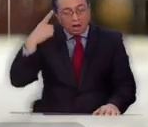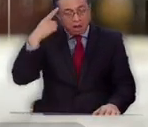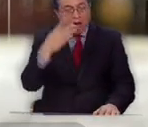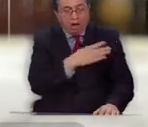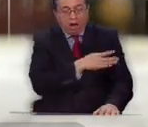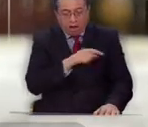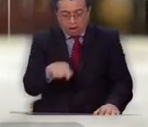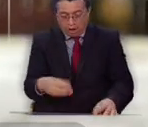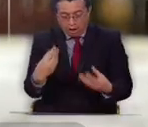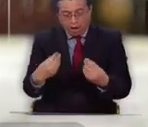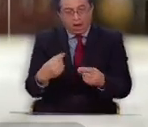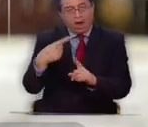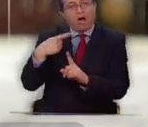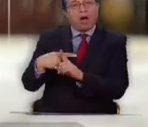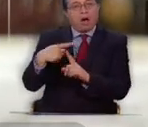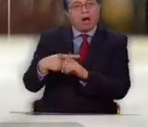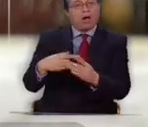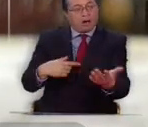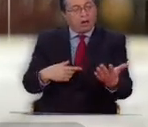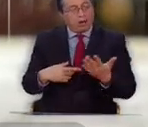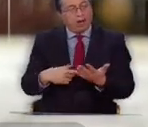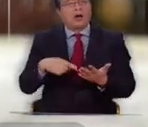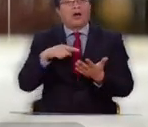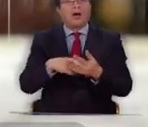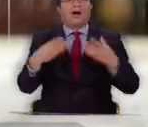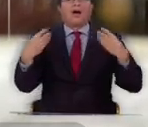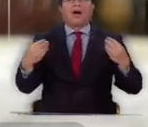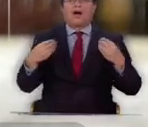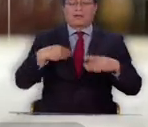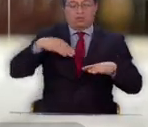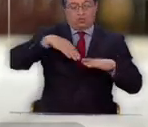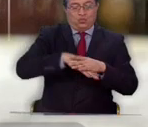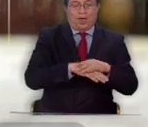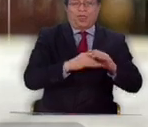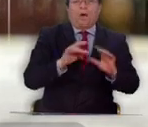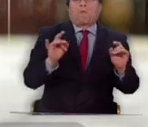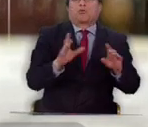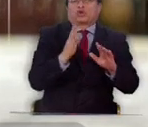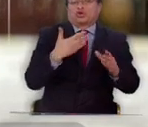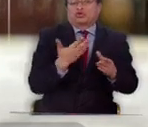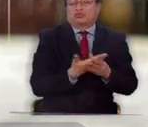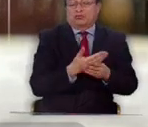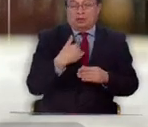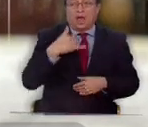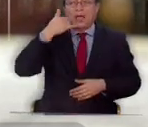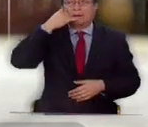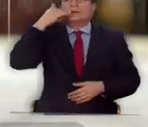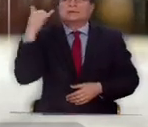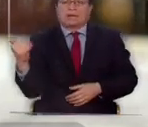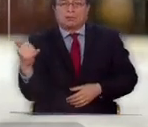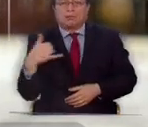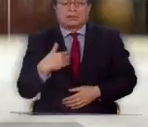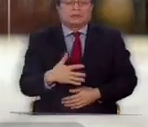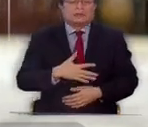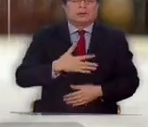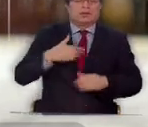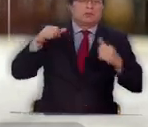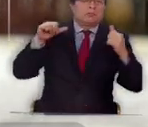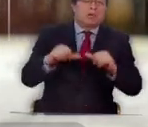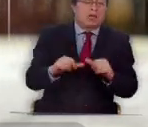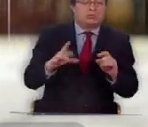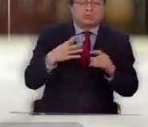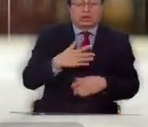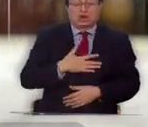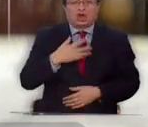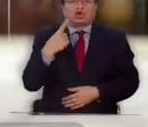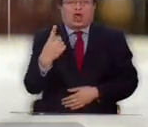resultar algo bueno? Cuando uno necesita, ah, qué bueno, voy a guardarlo, porque cualquier cosa voy a llamar ahí si me siento mal, porque yo estoy